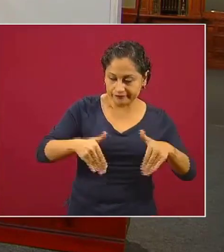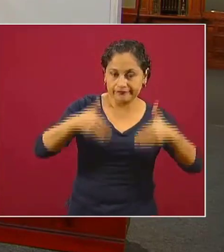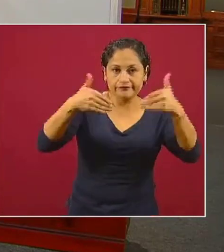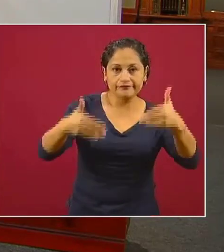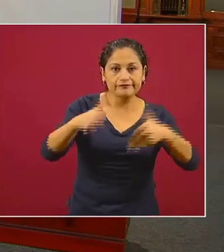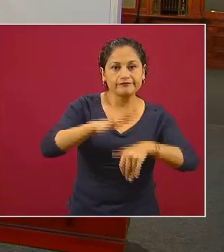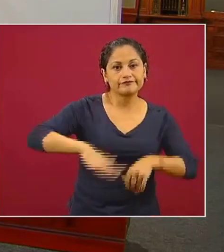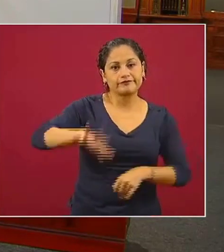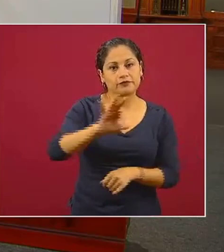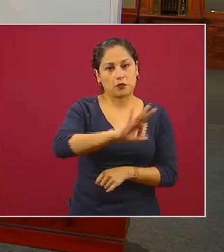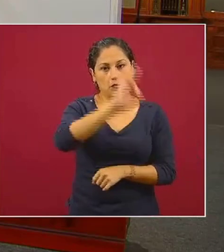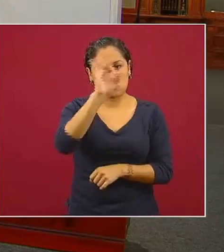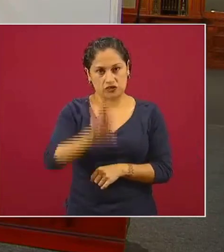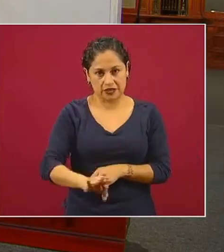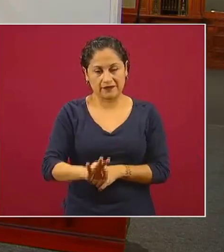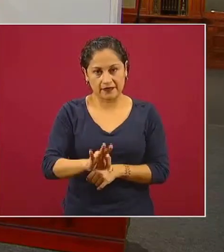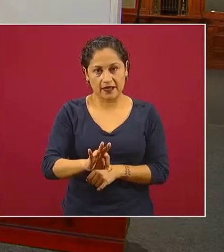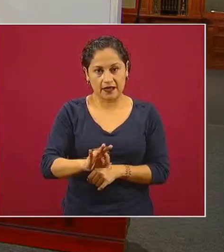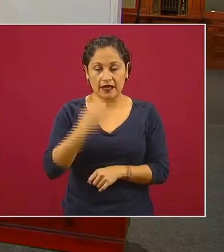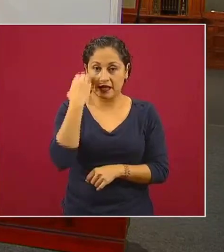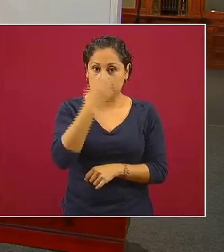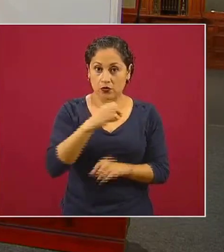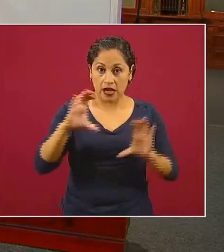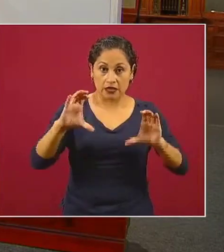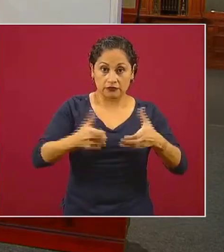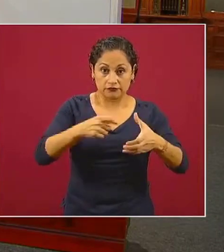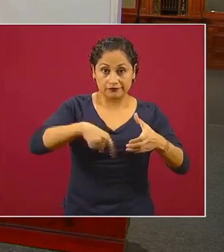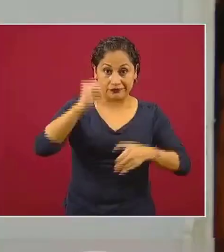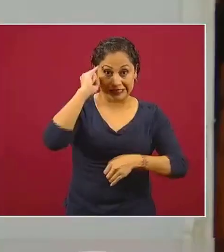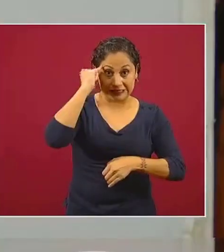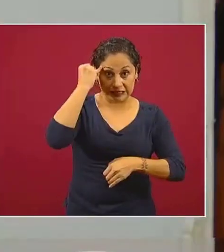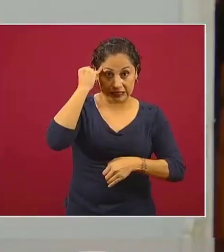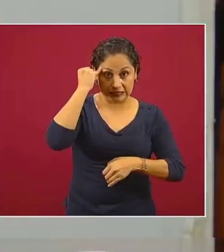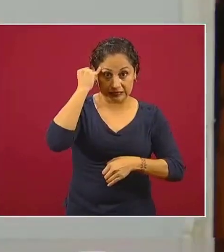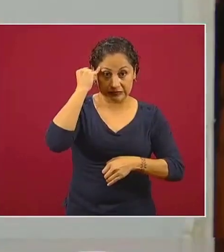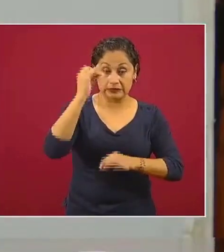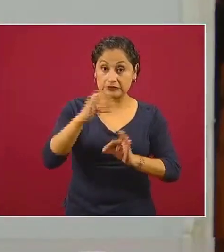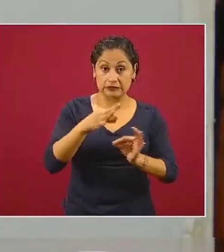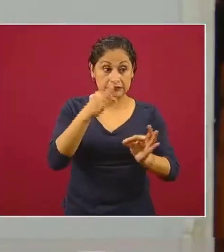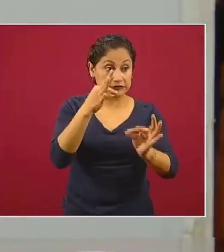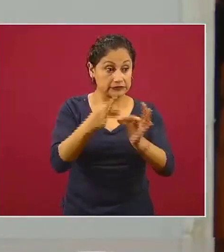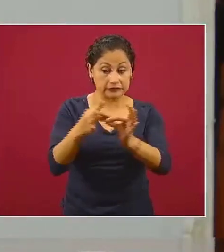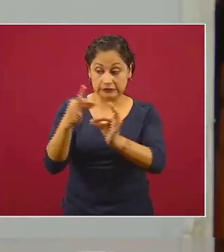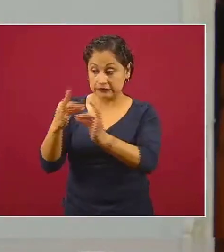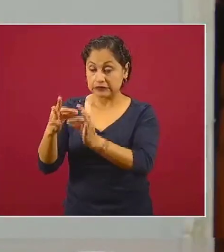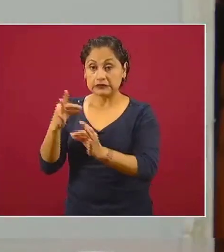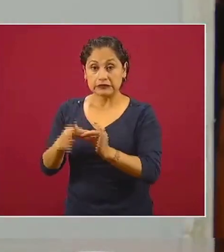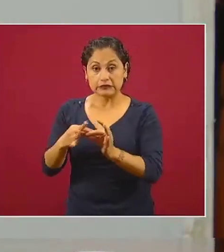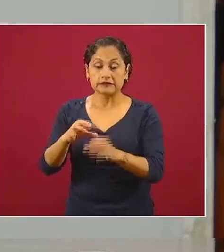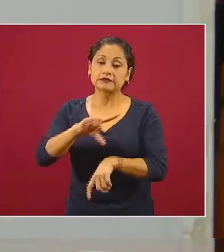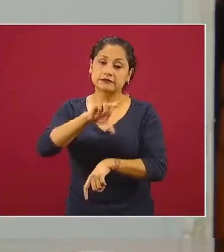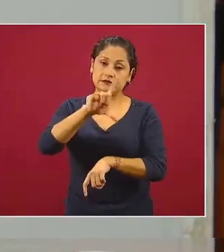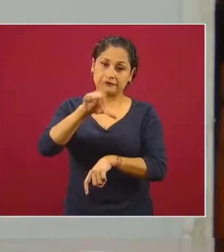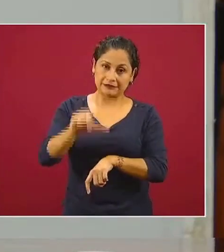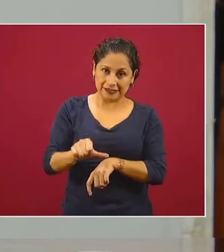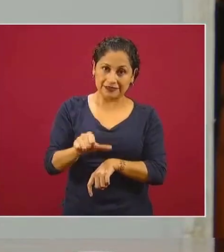porcentaje que nos falta de las escuelas indígenas y después vienen todas las zonas de